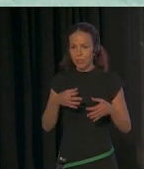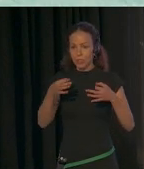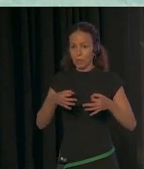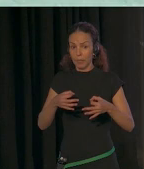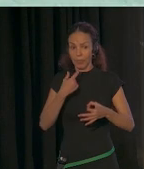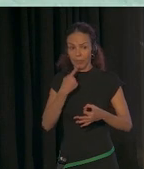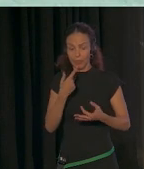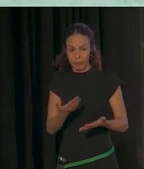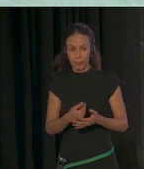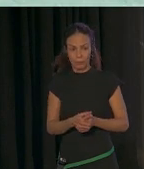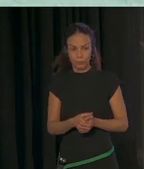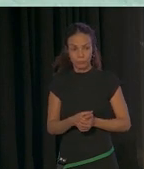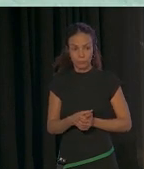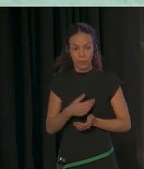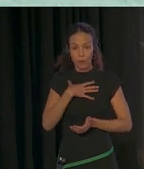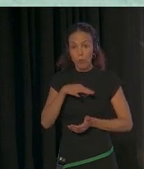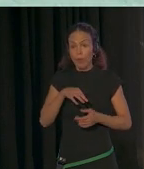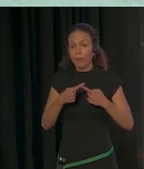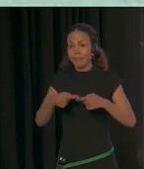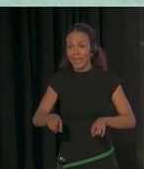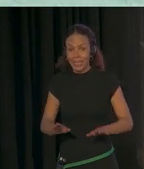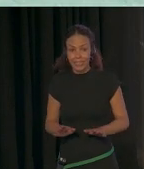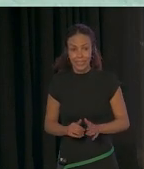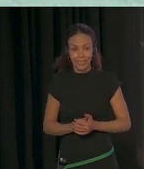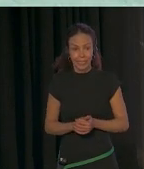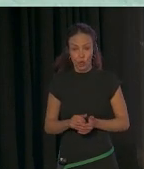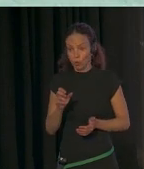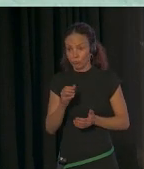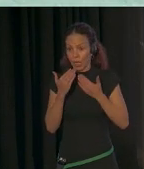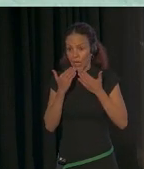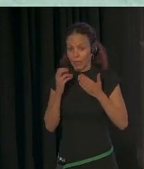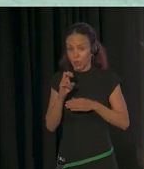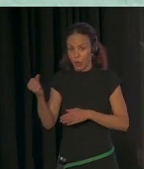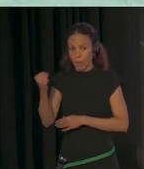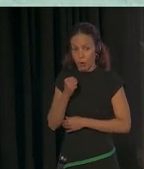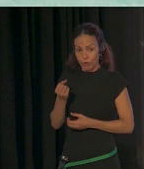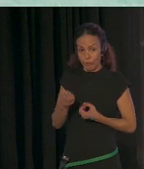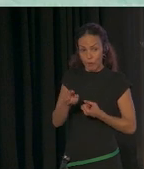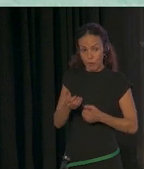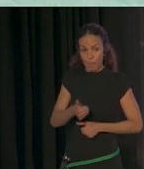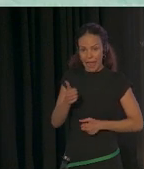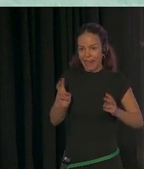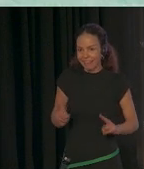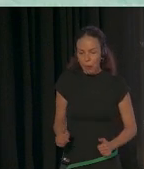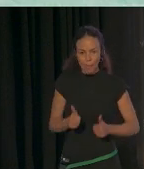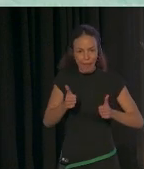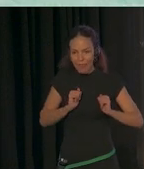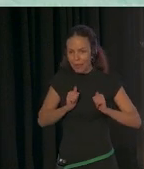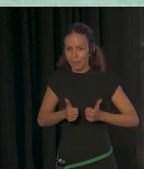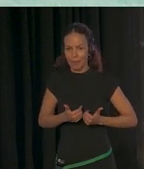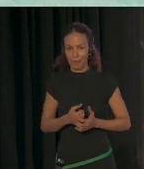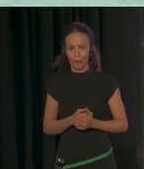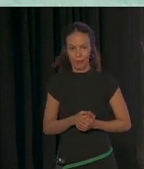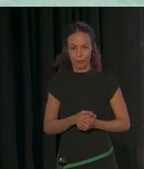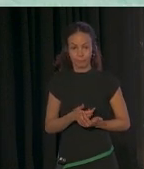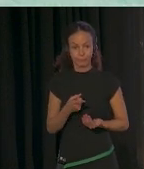decimos siempre, que podría haber sido diferente, con otro apoyo, con otra información, siendo más proactivos desde el principio. Hay